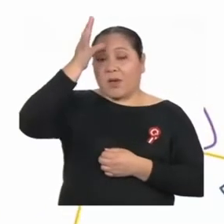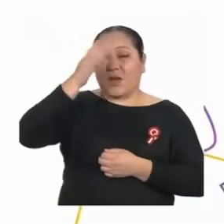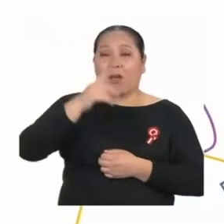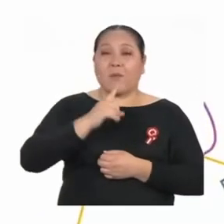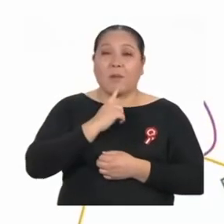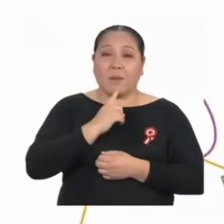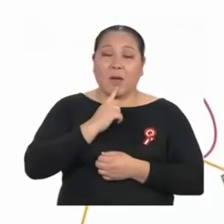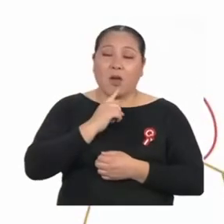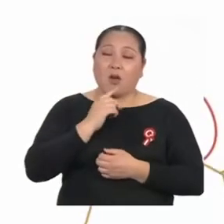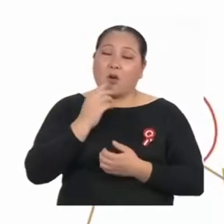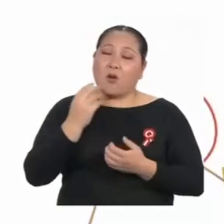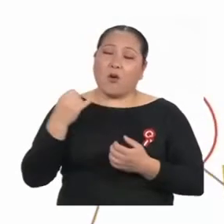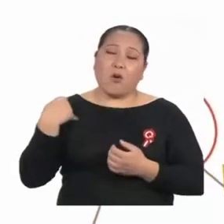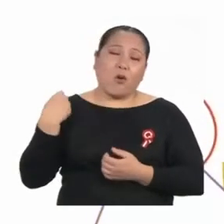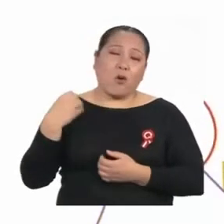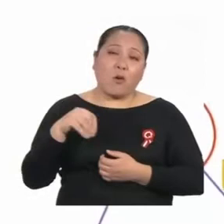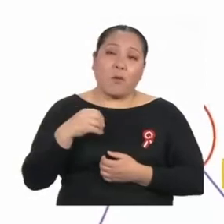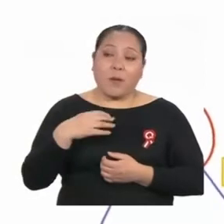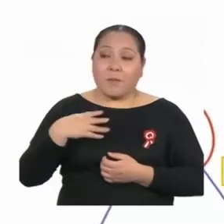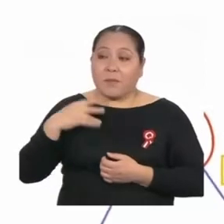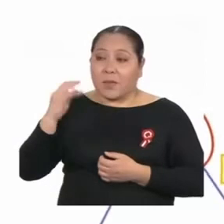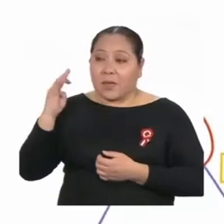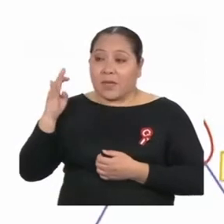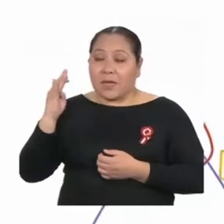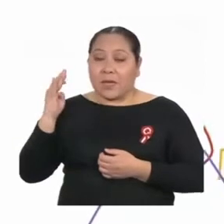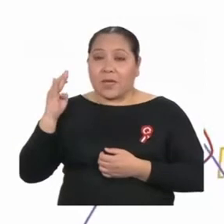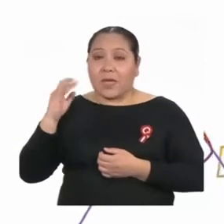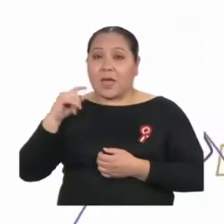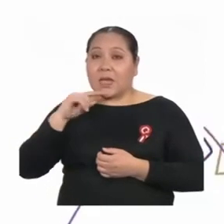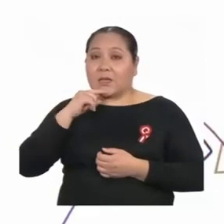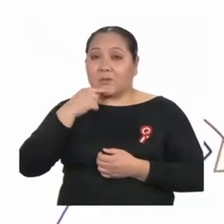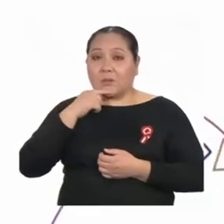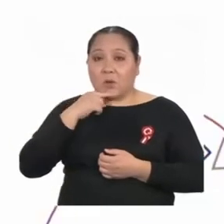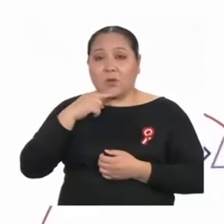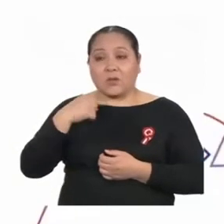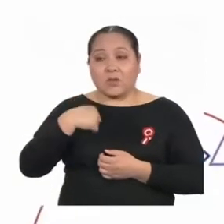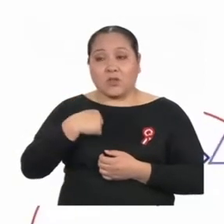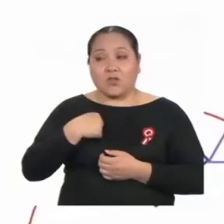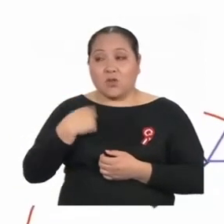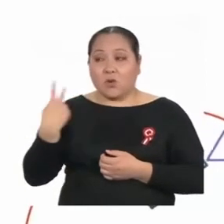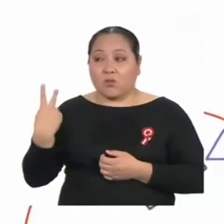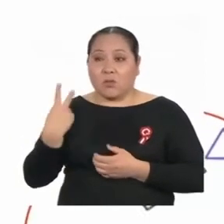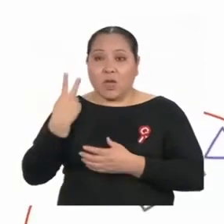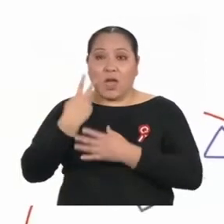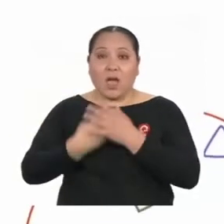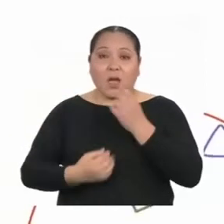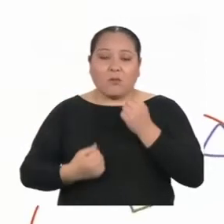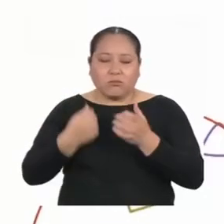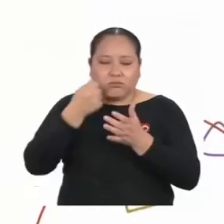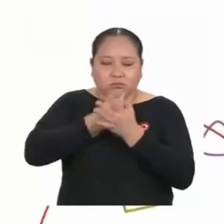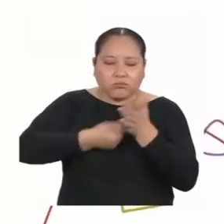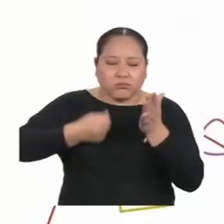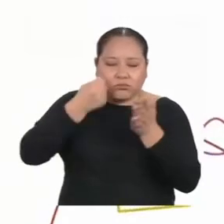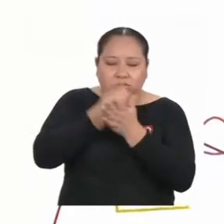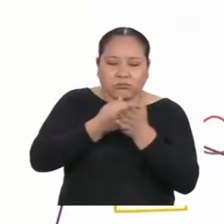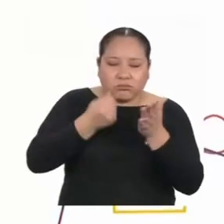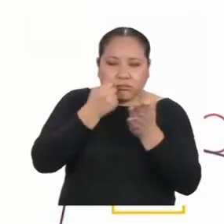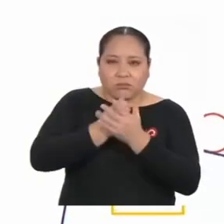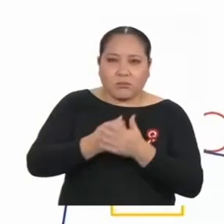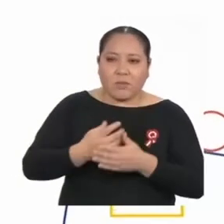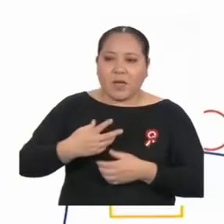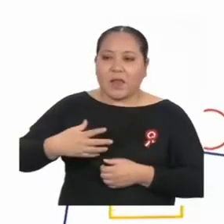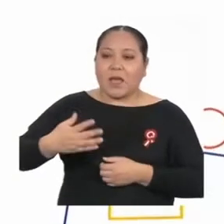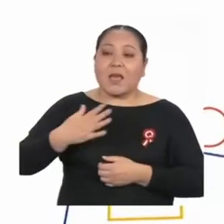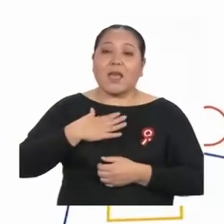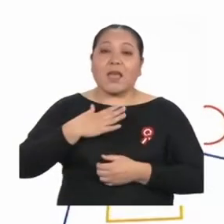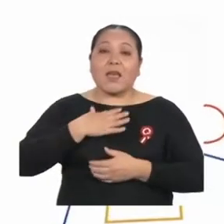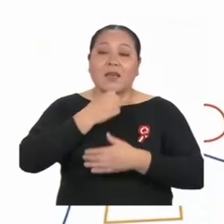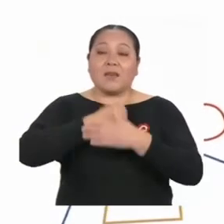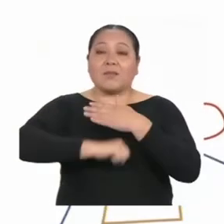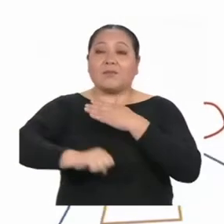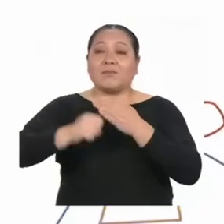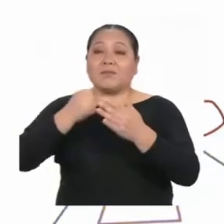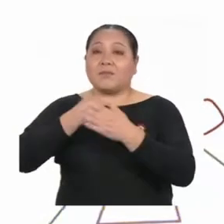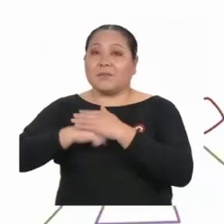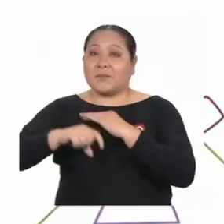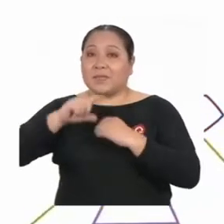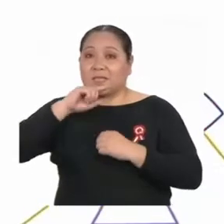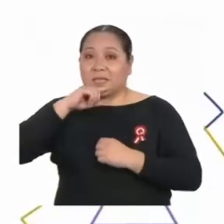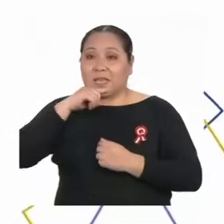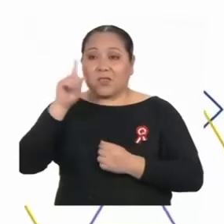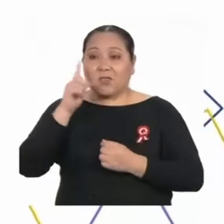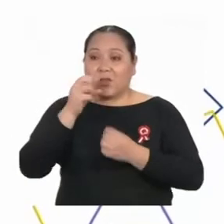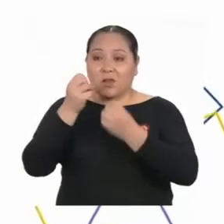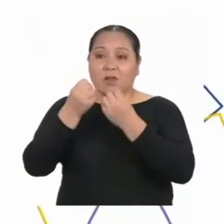esposa y yo nos esforzamos mucho ahora para que a nuestras hijas no les falten sus materiales para aprender.